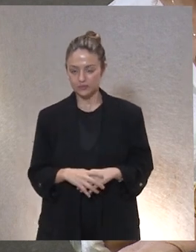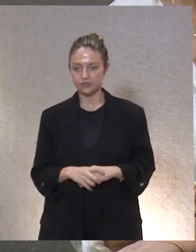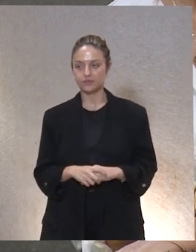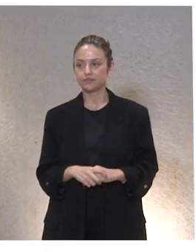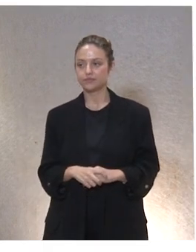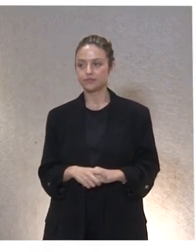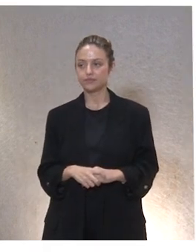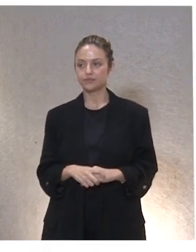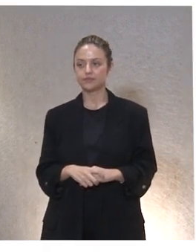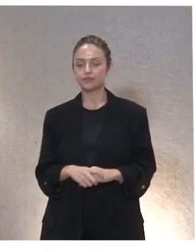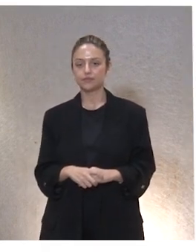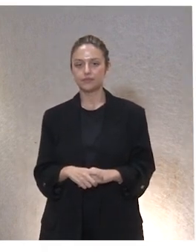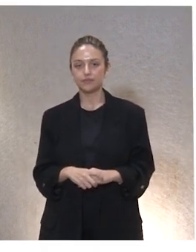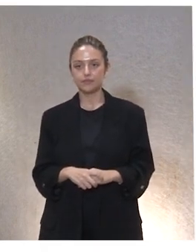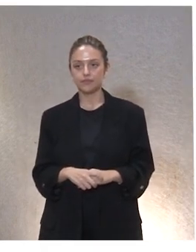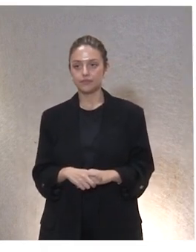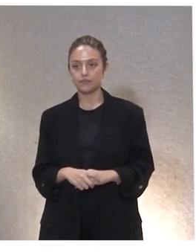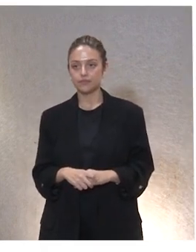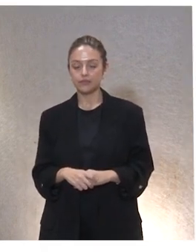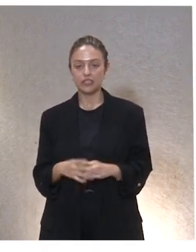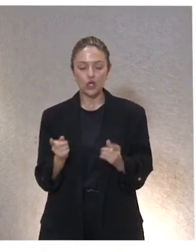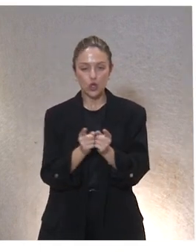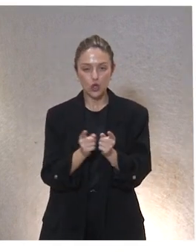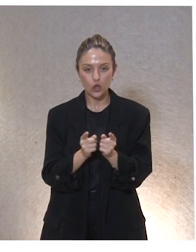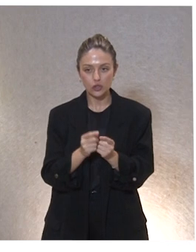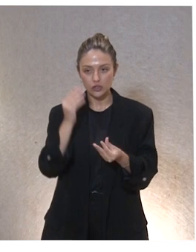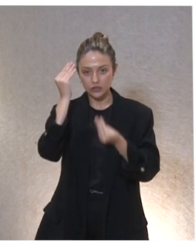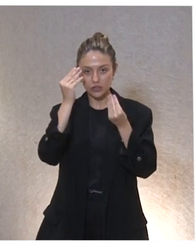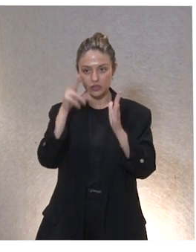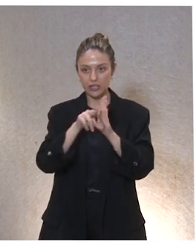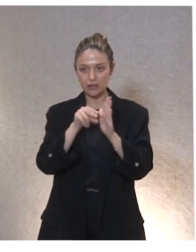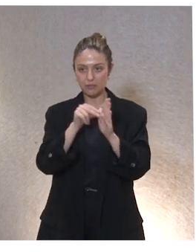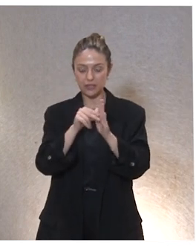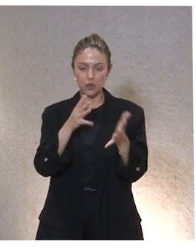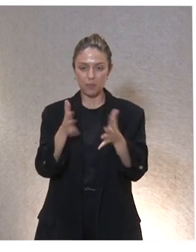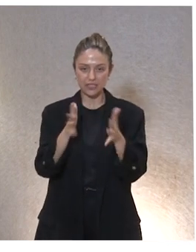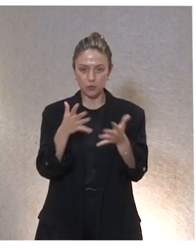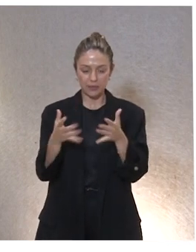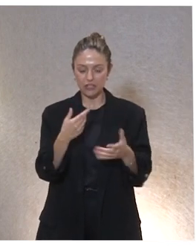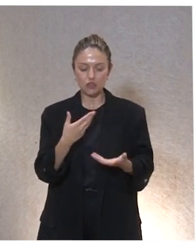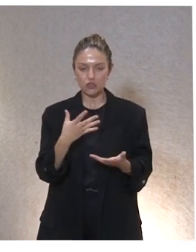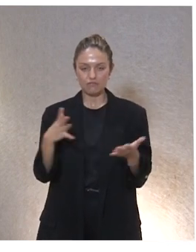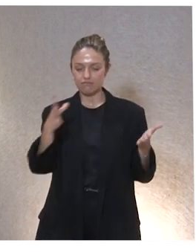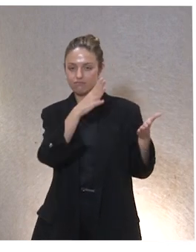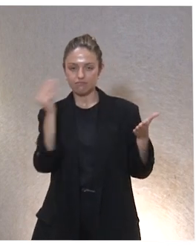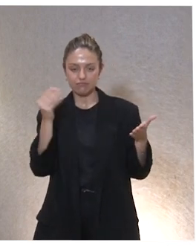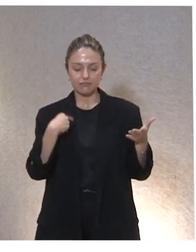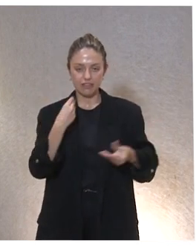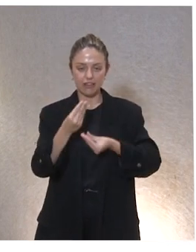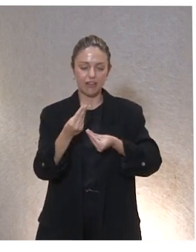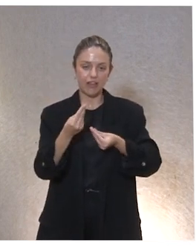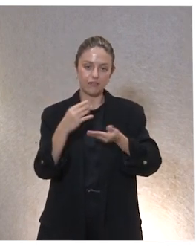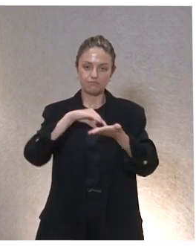Bueno esto se hace muy breve nada yo creo que con el vídeo más o menos se ha visualizado como lo hacemos